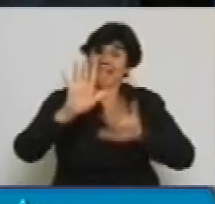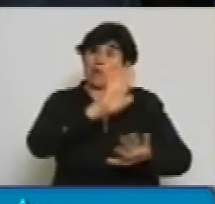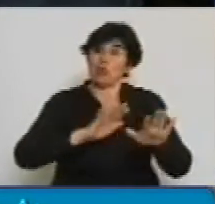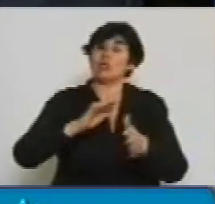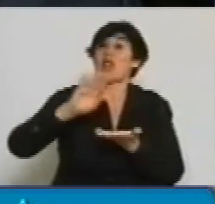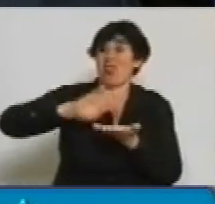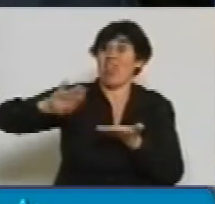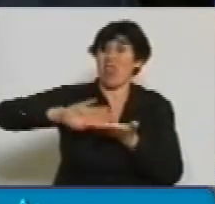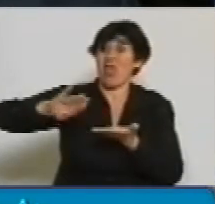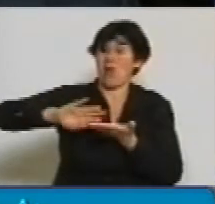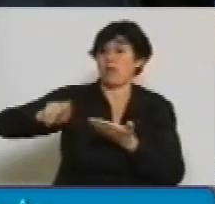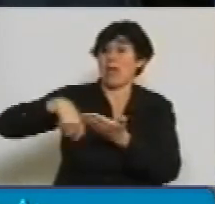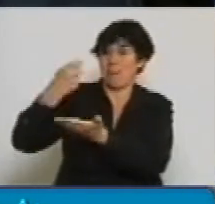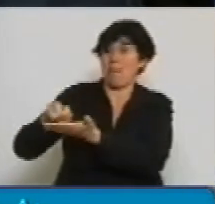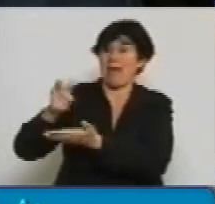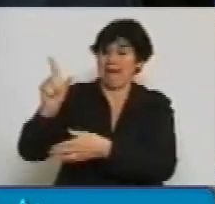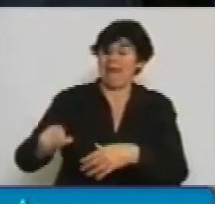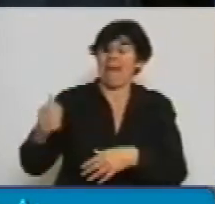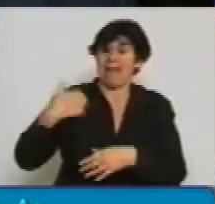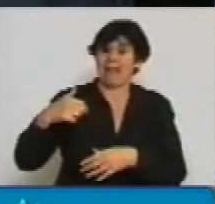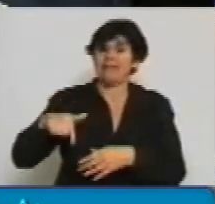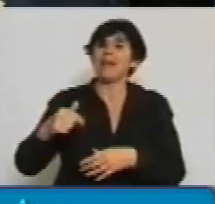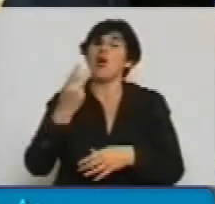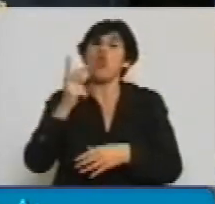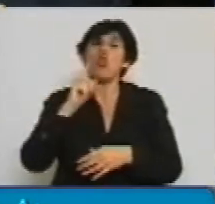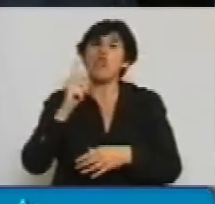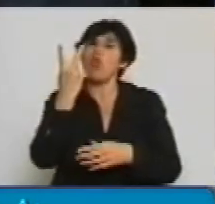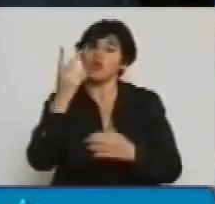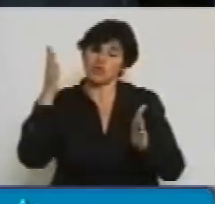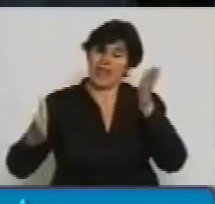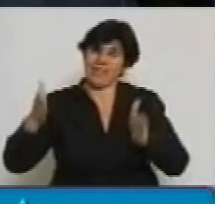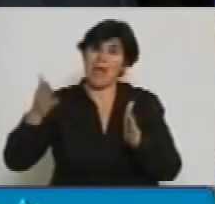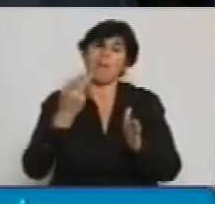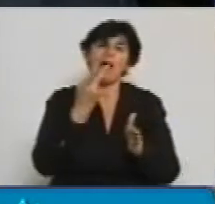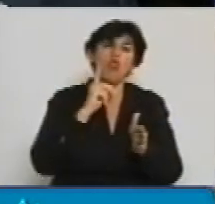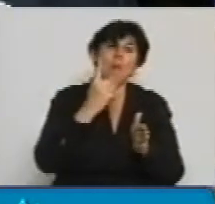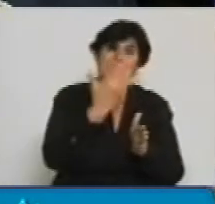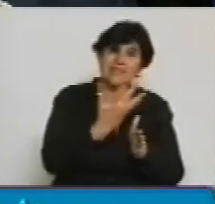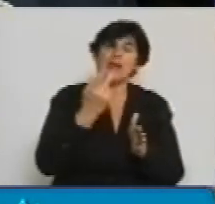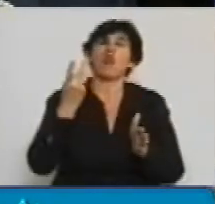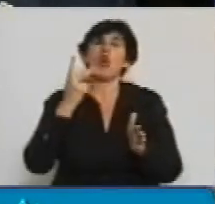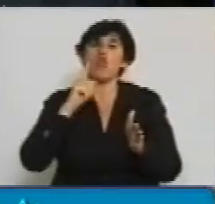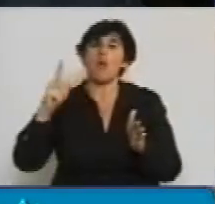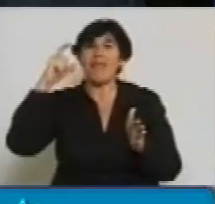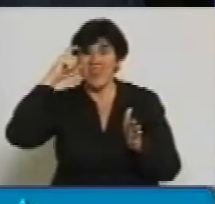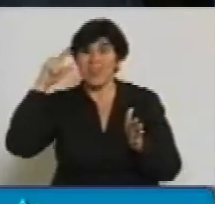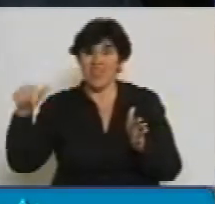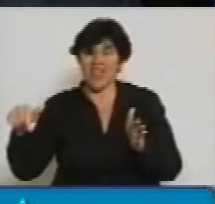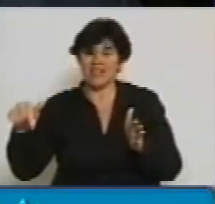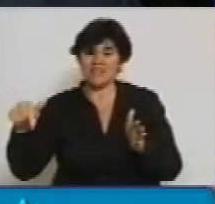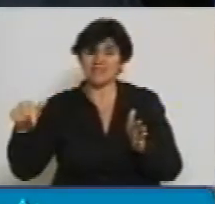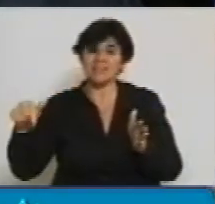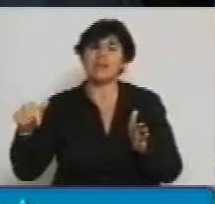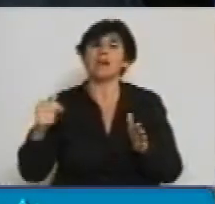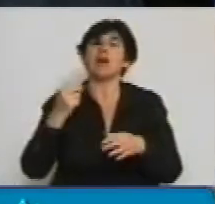en el 2005 y en el 2010 que permitió reestructurar el